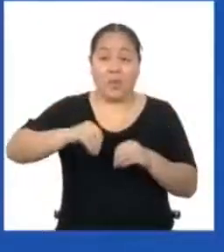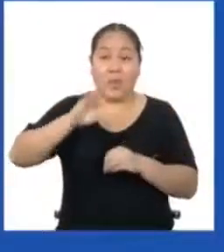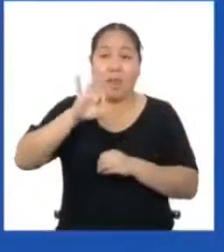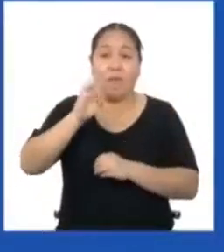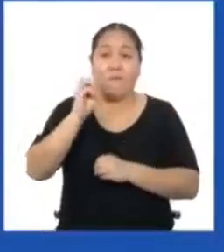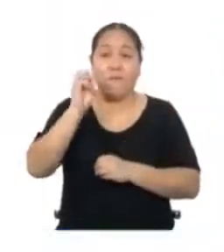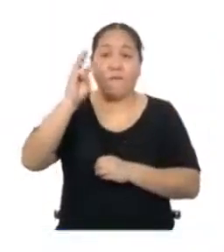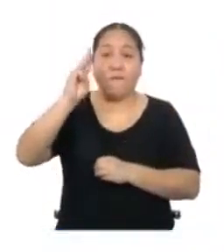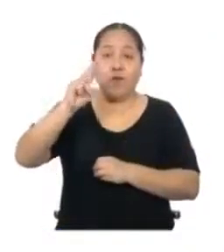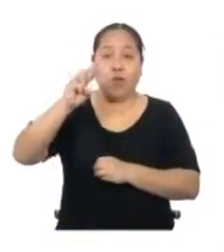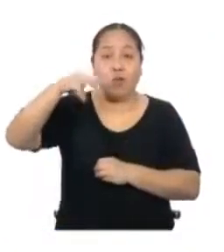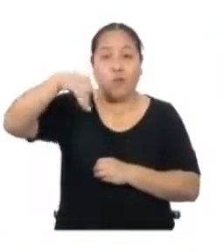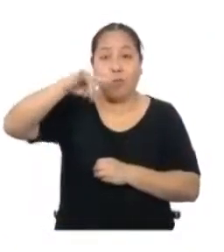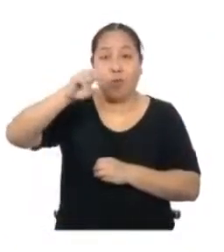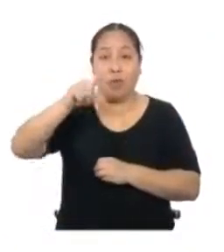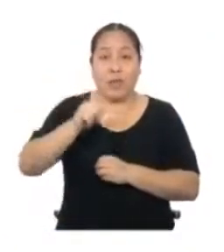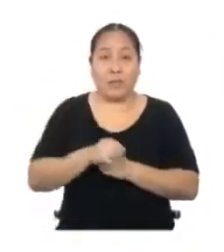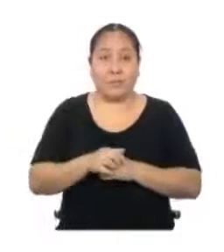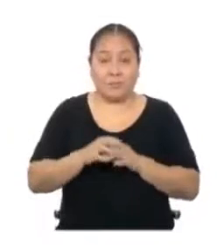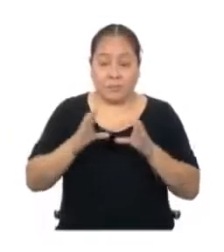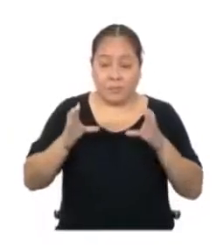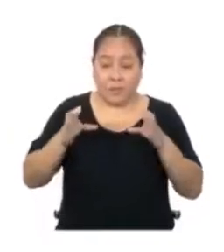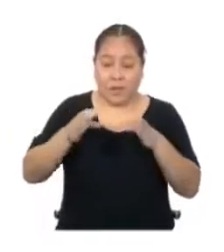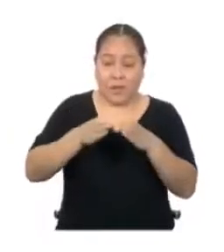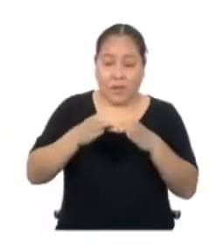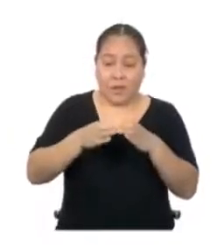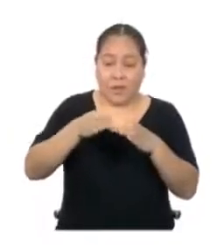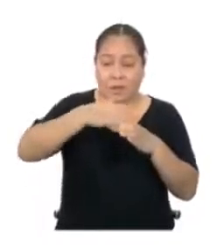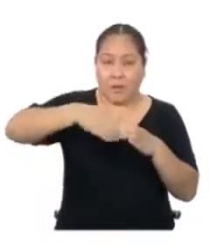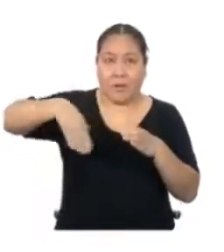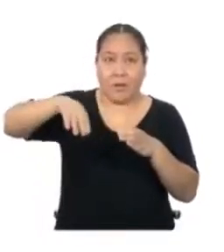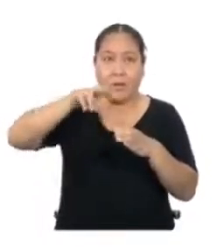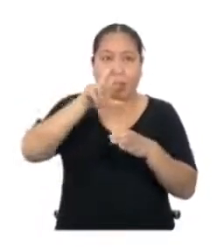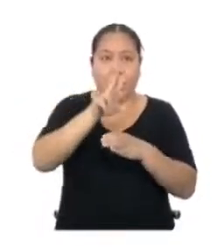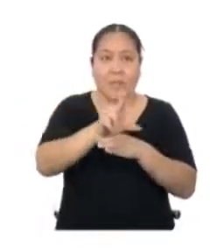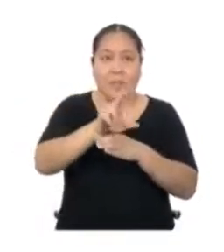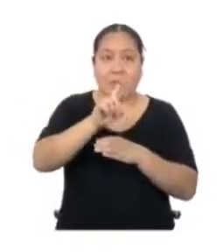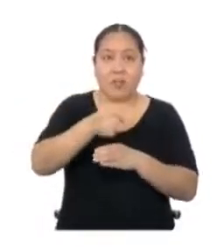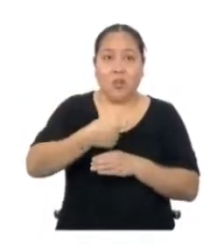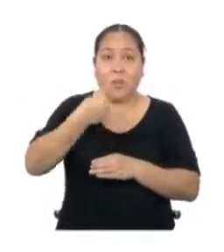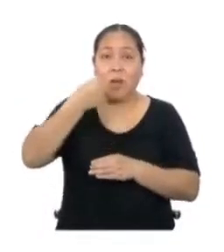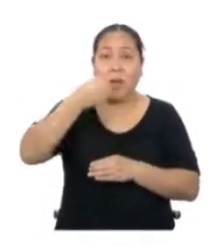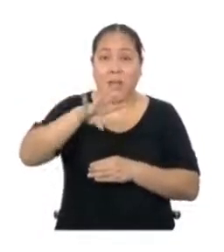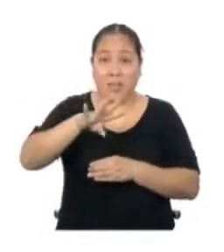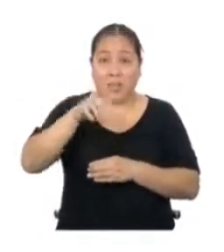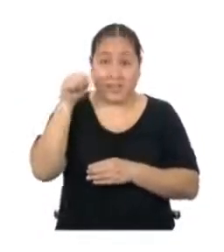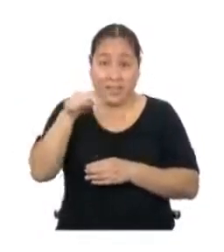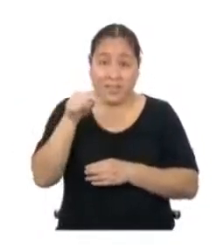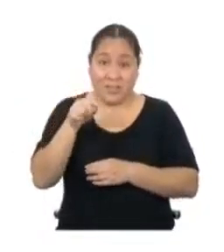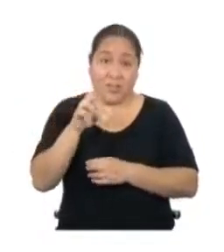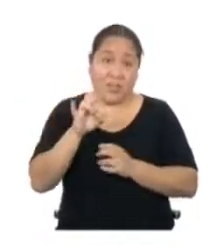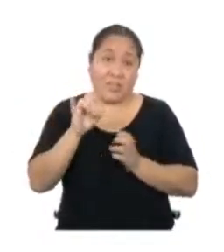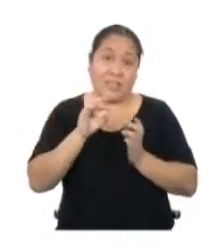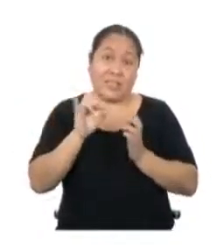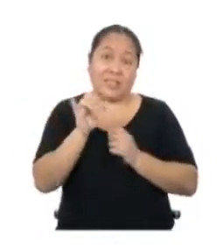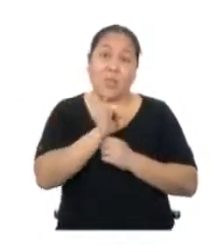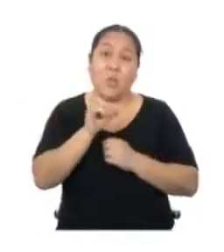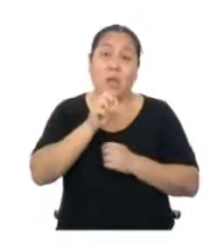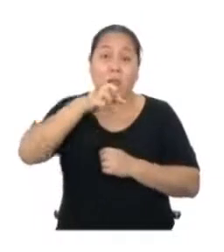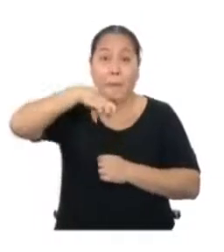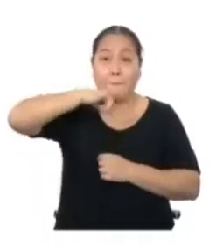la fórmula La superficie del círculo es igual a 3,14 Que es el valor aproximado de pi